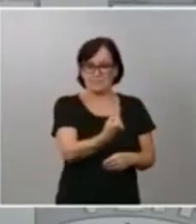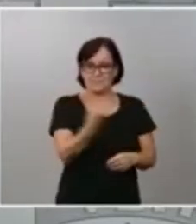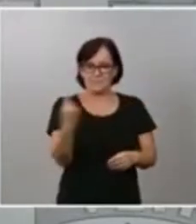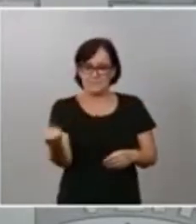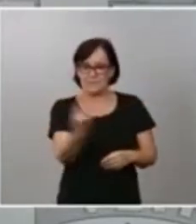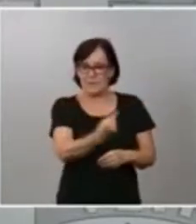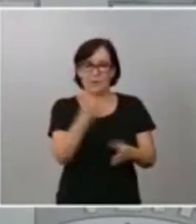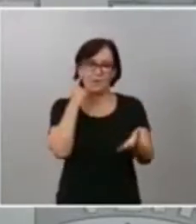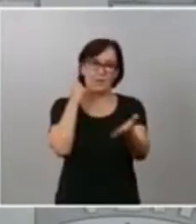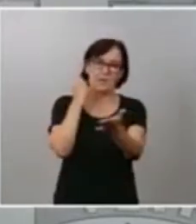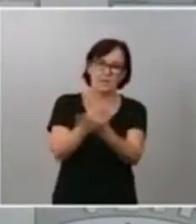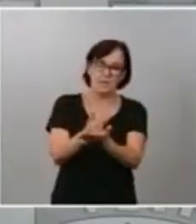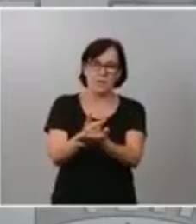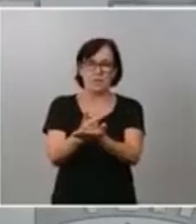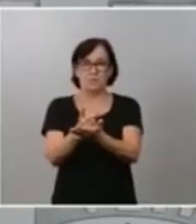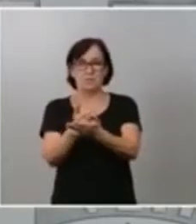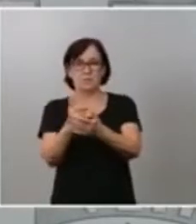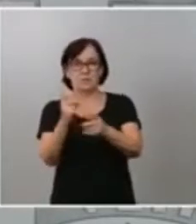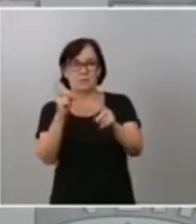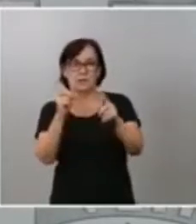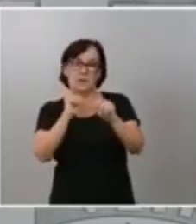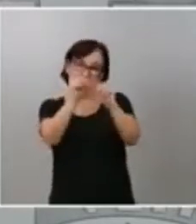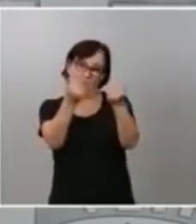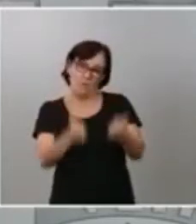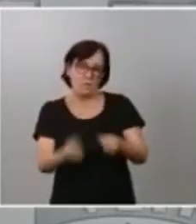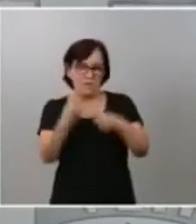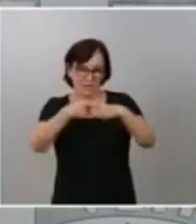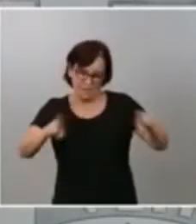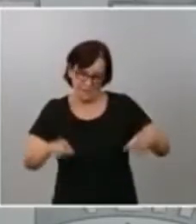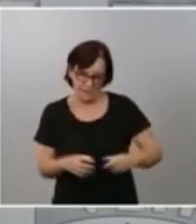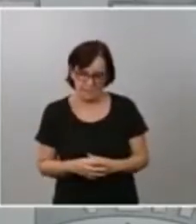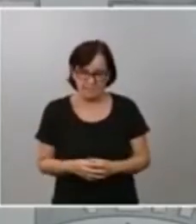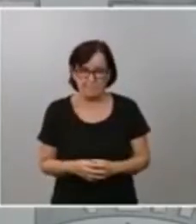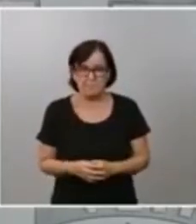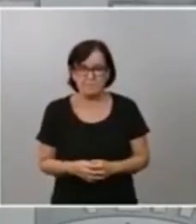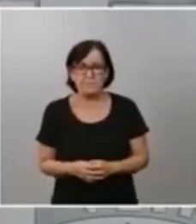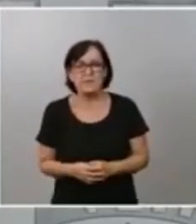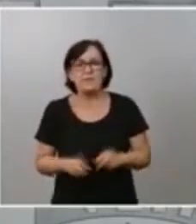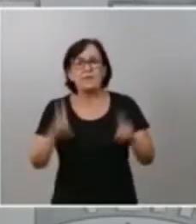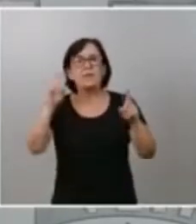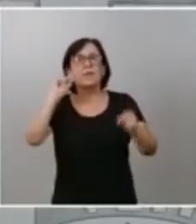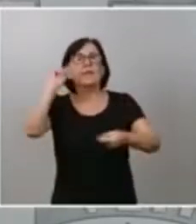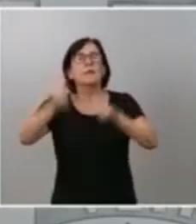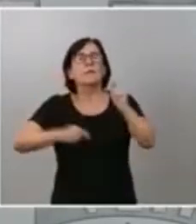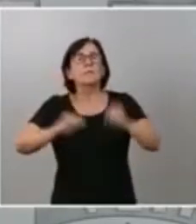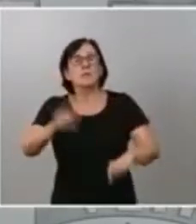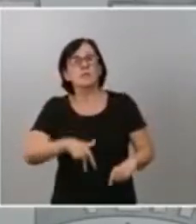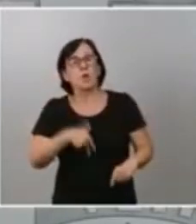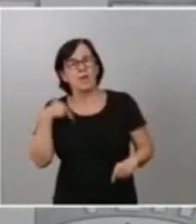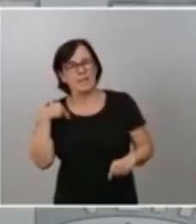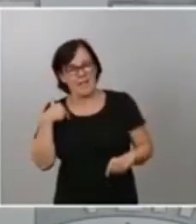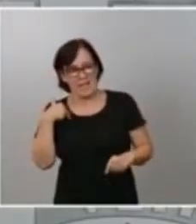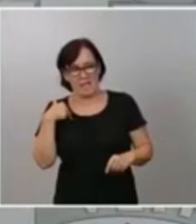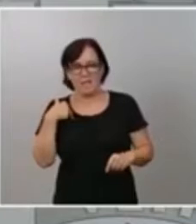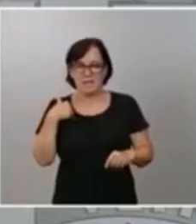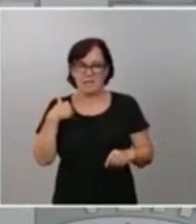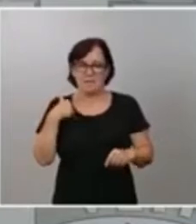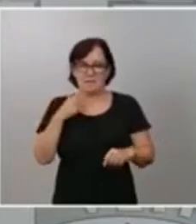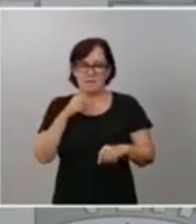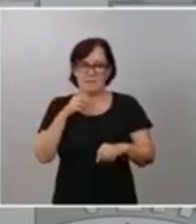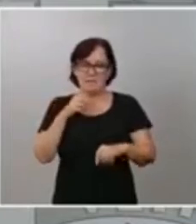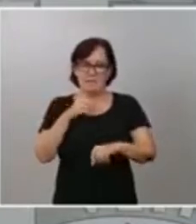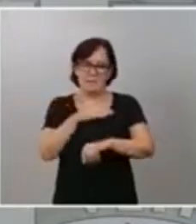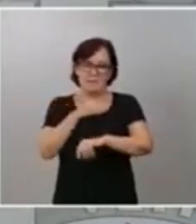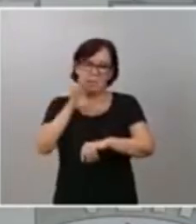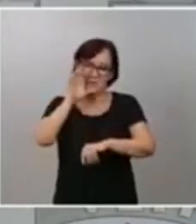de estas problemáticas de manera diferente. En relación con los presupuestos generales del Estado, decirle lo siguiente. Vamos a ver.